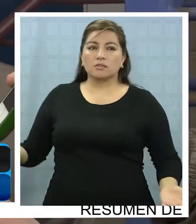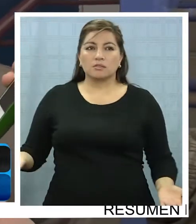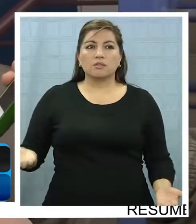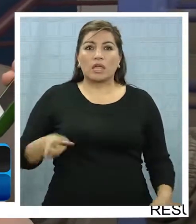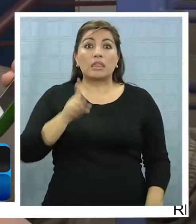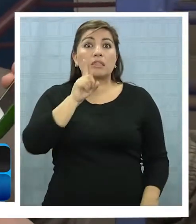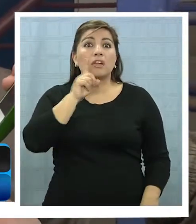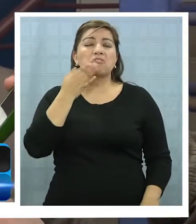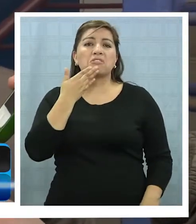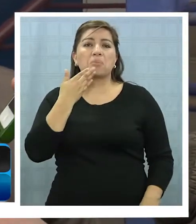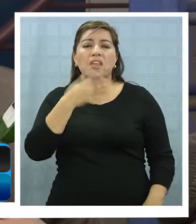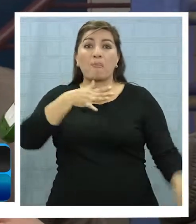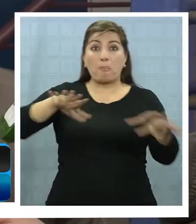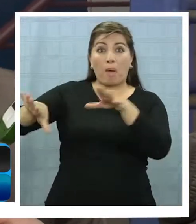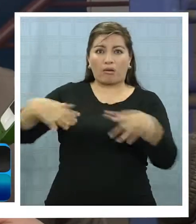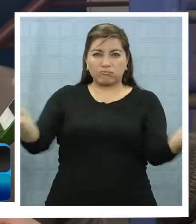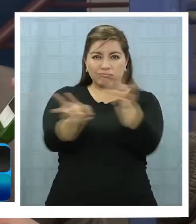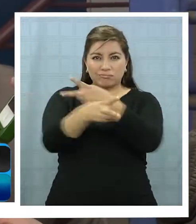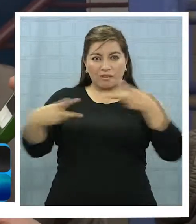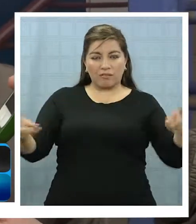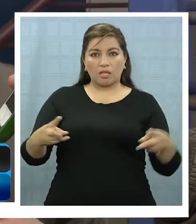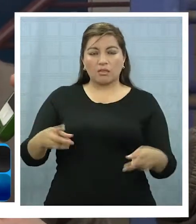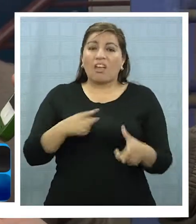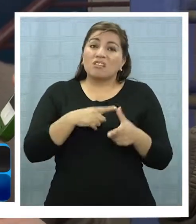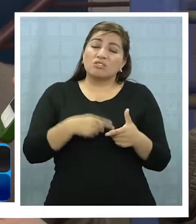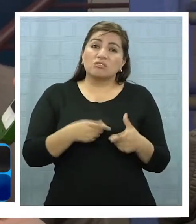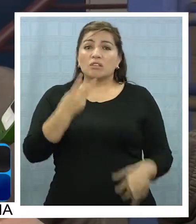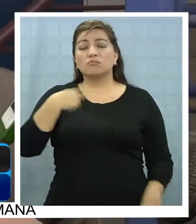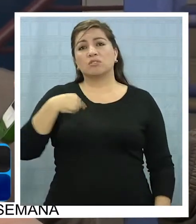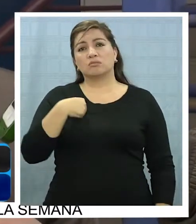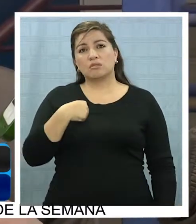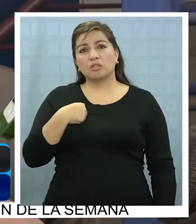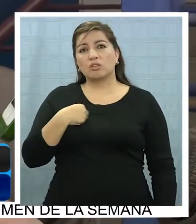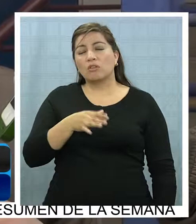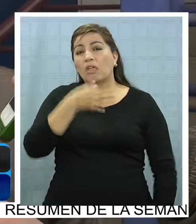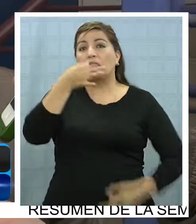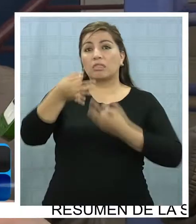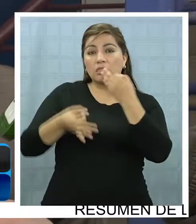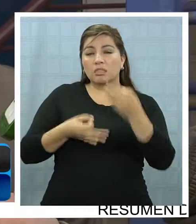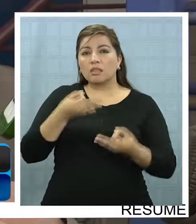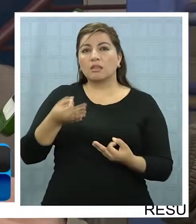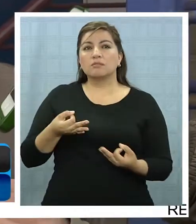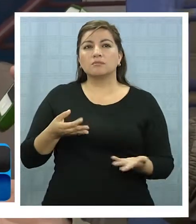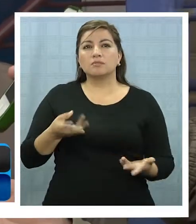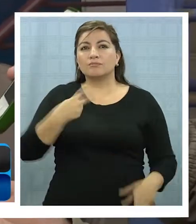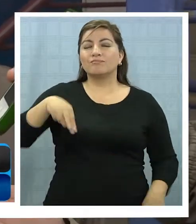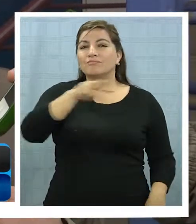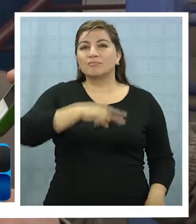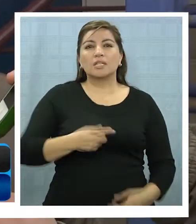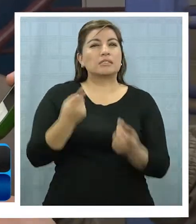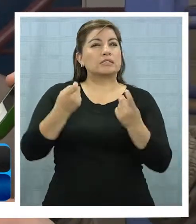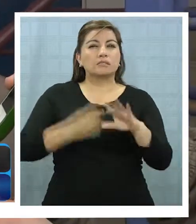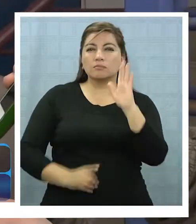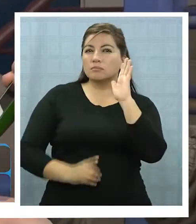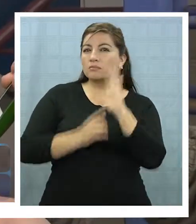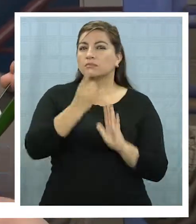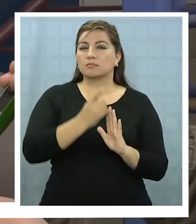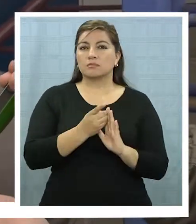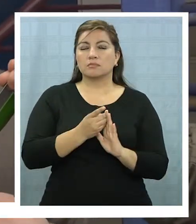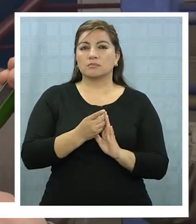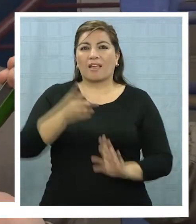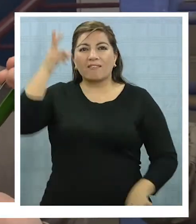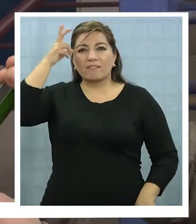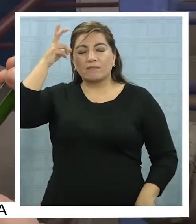tenemos el viento del mar. Entonces, lo que yo he planteado es que nosotros necesitamos desarrollar la